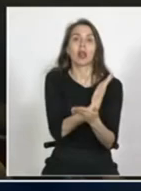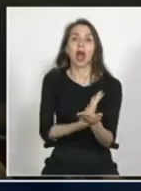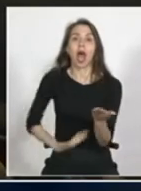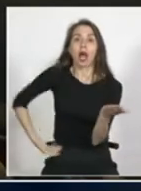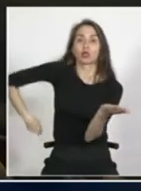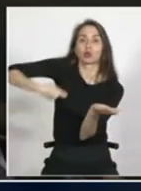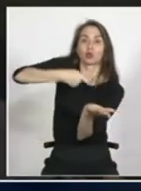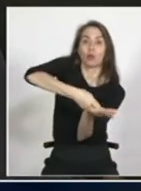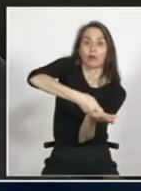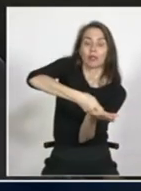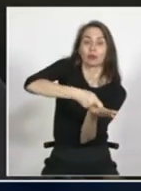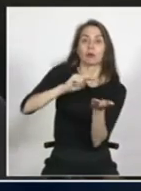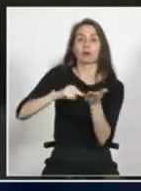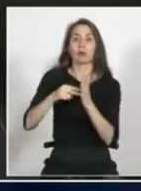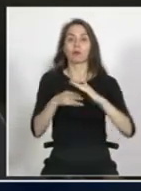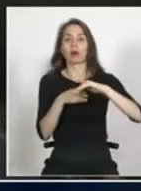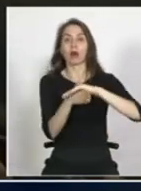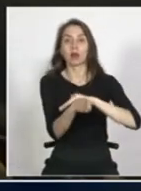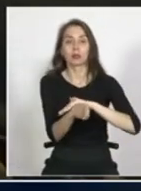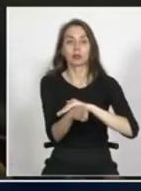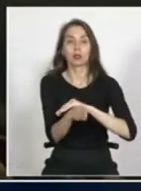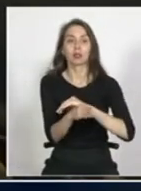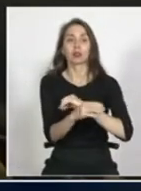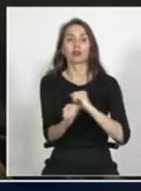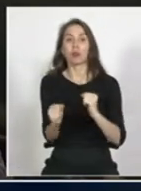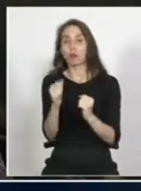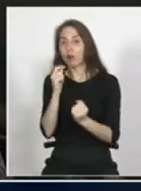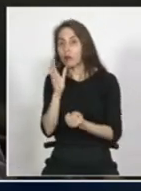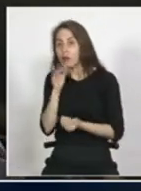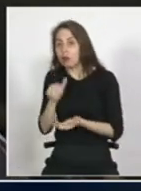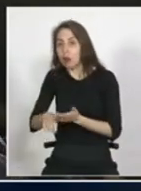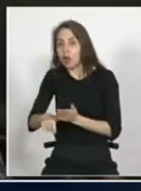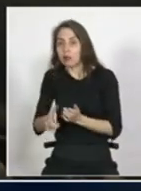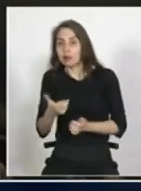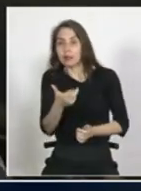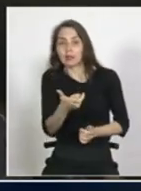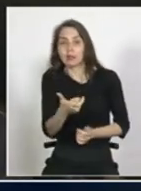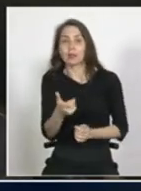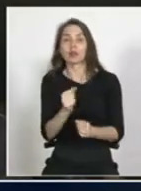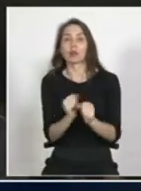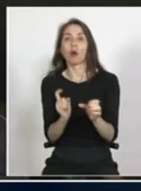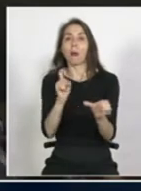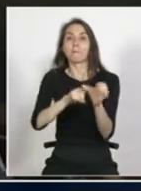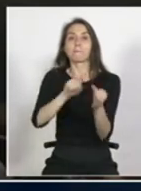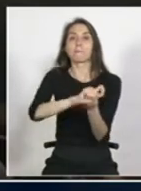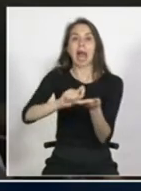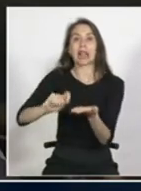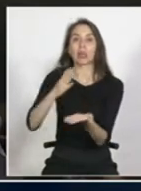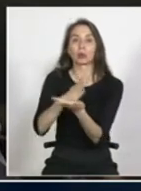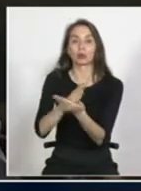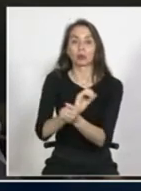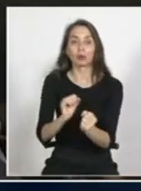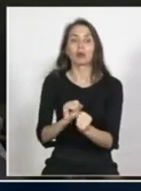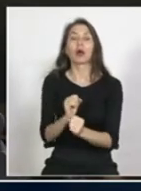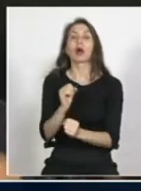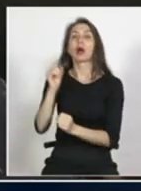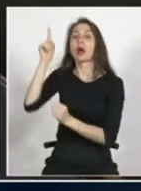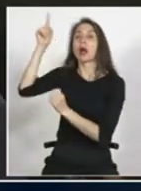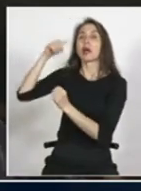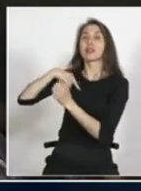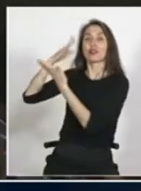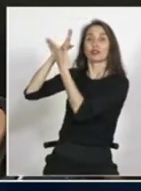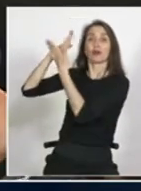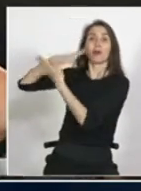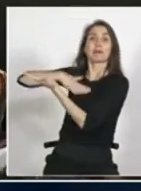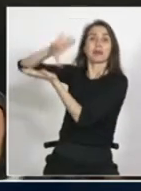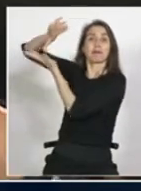problemas de acceso en relación a que, por ejemplo, no pueden acreditar la matrícula en los años de estudio del país de origen, pese a